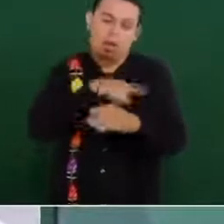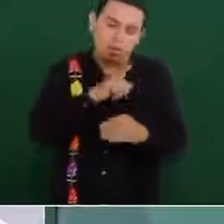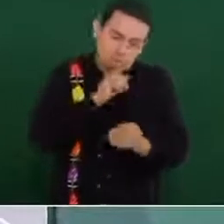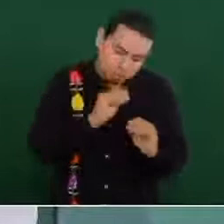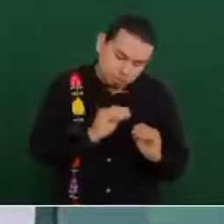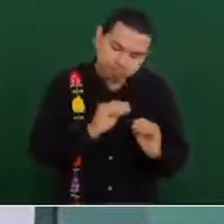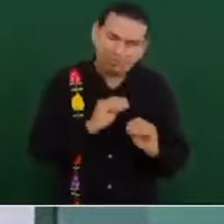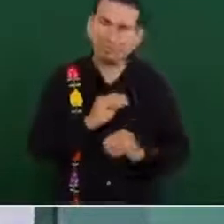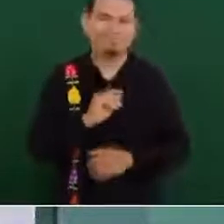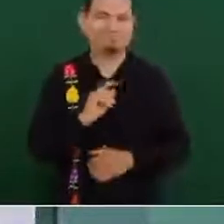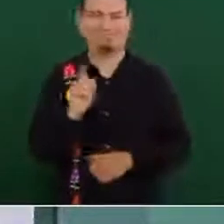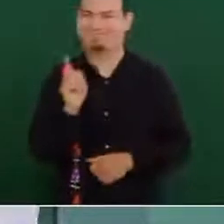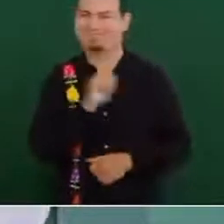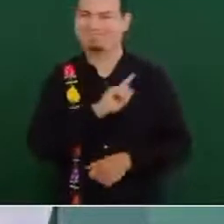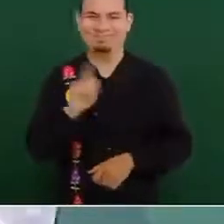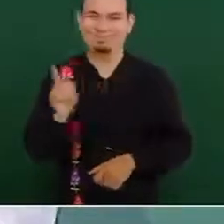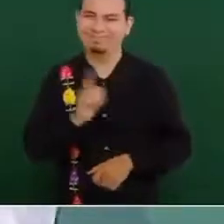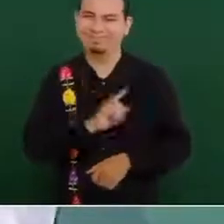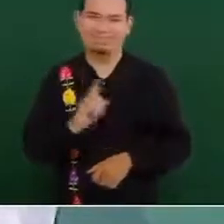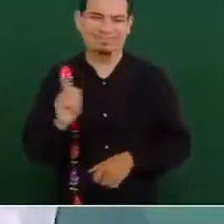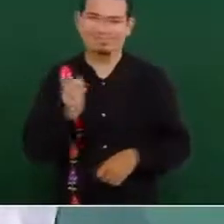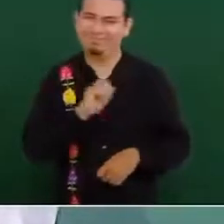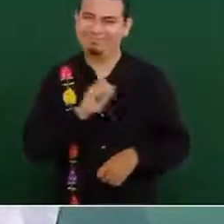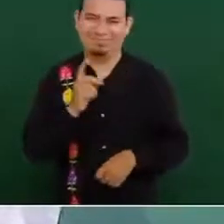no conocen al pueblo,